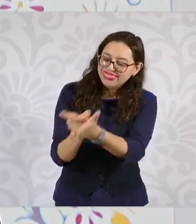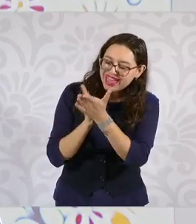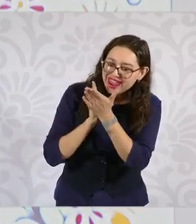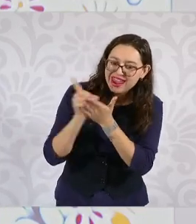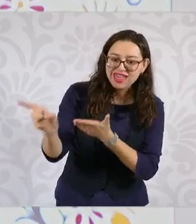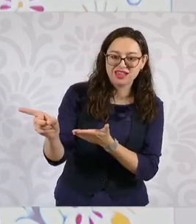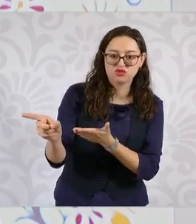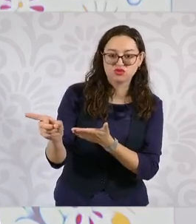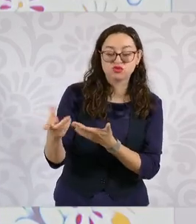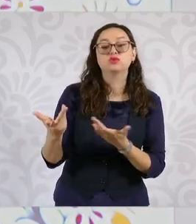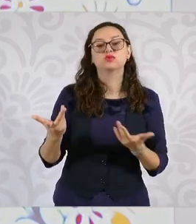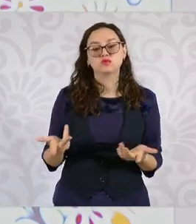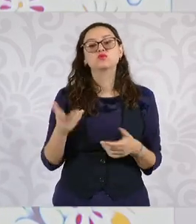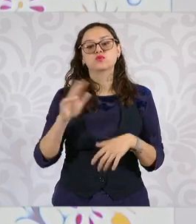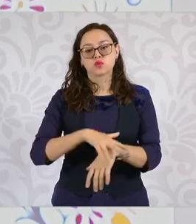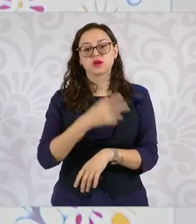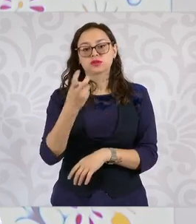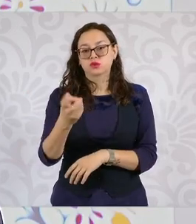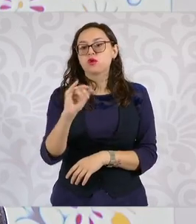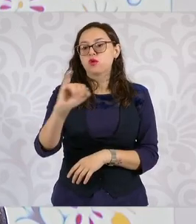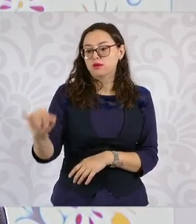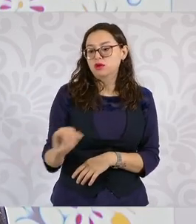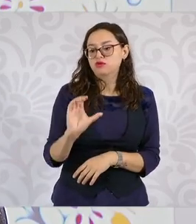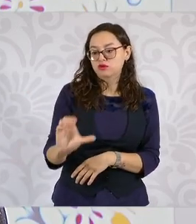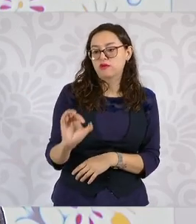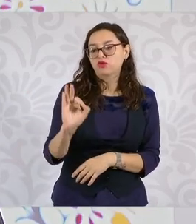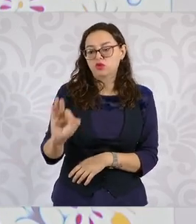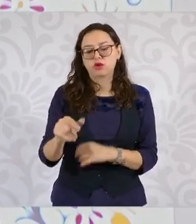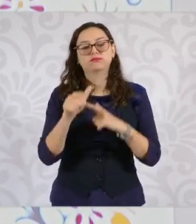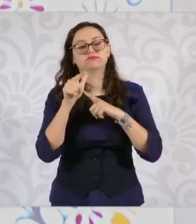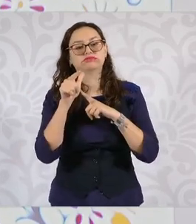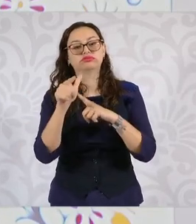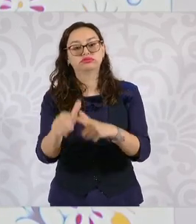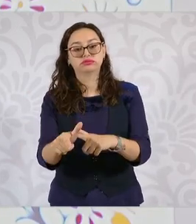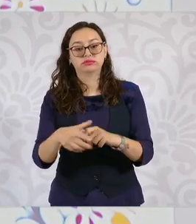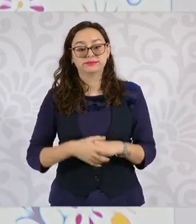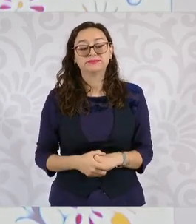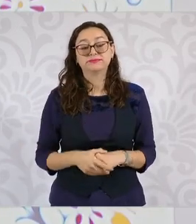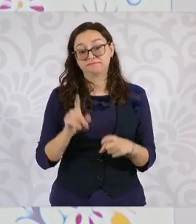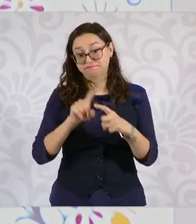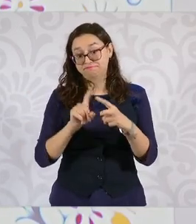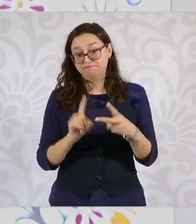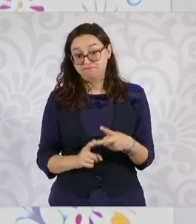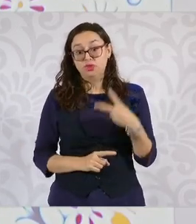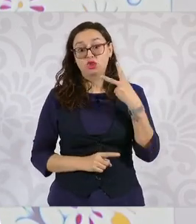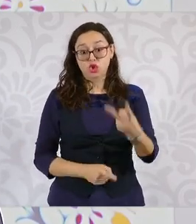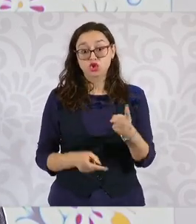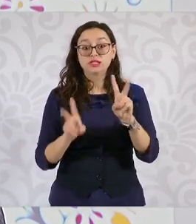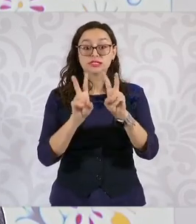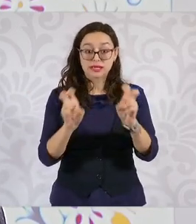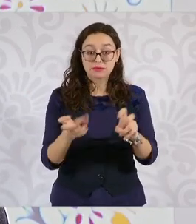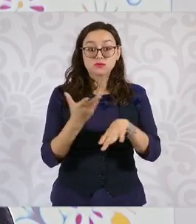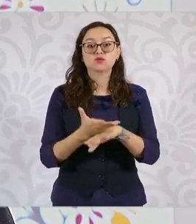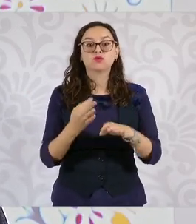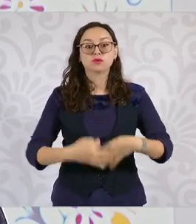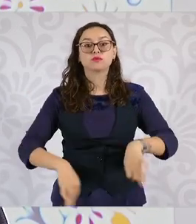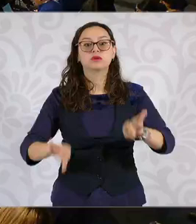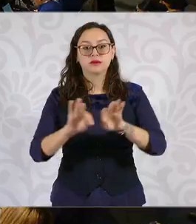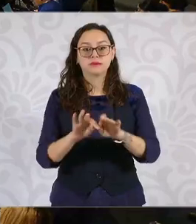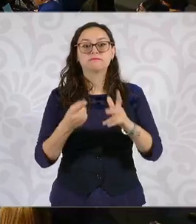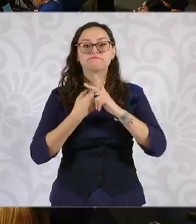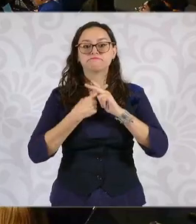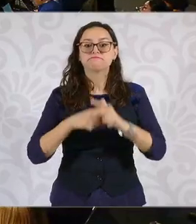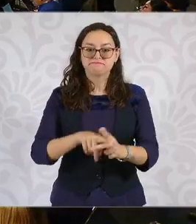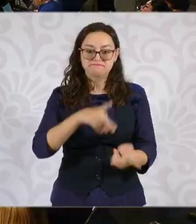Y por eso Jóvenes Construyendo el Futuro va a seguir. Entonces, son dos temas muy importantes. Y ahora sí pasamos a